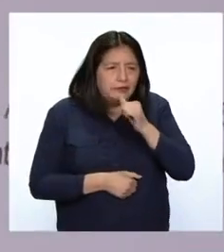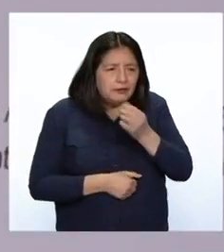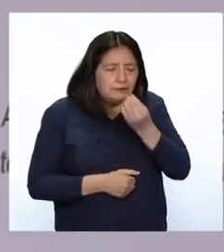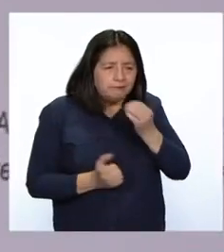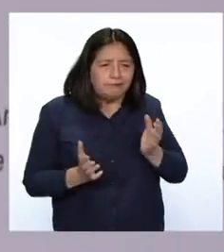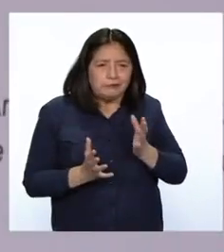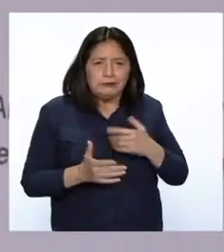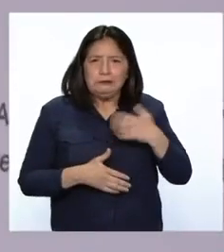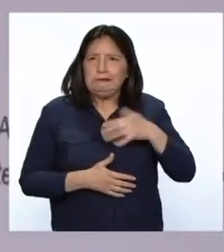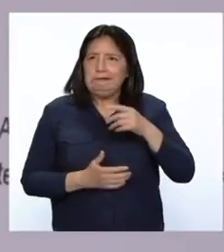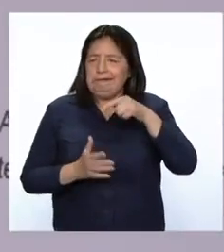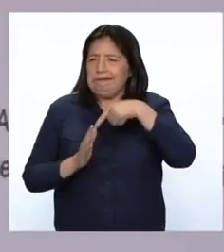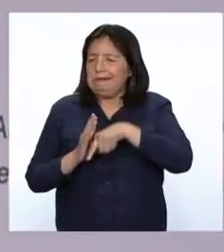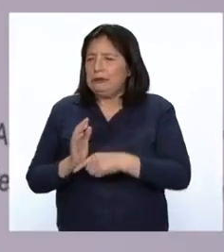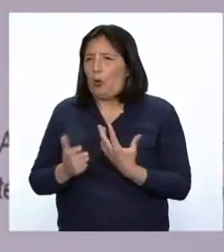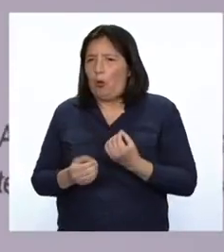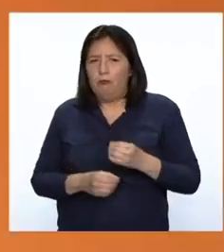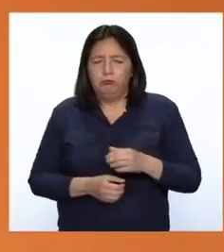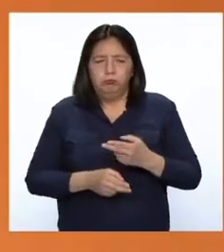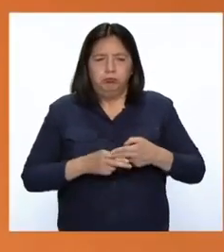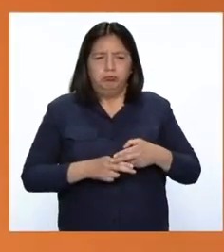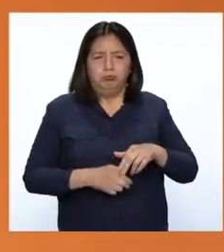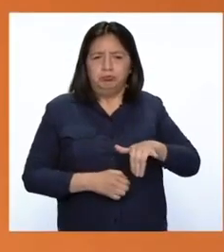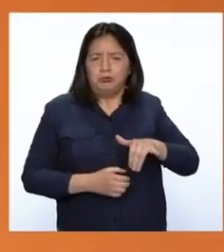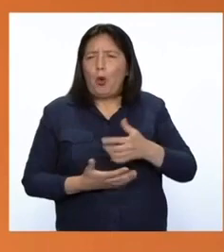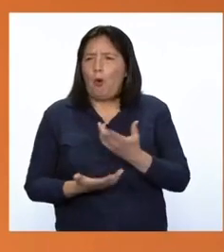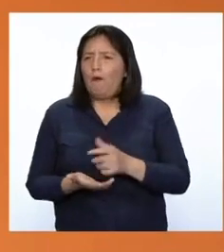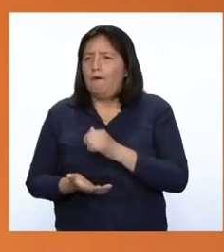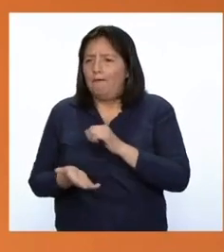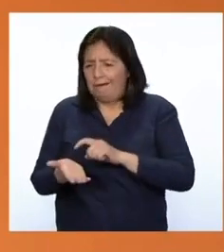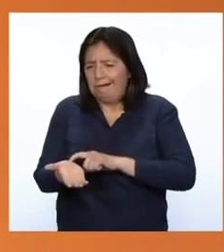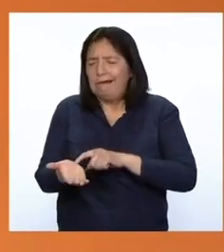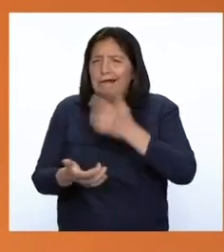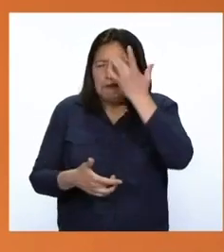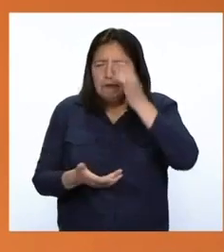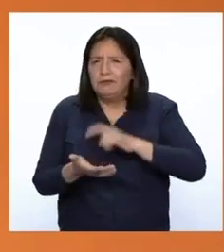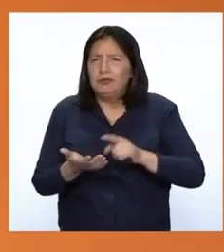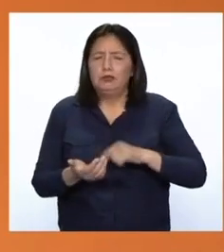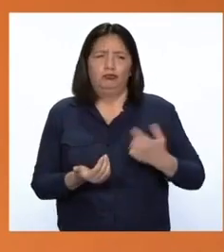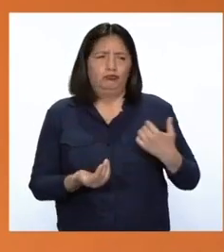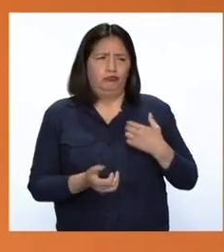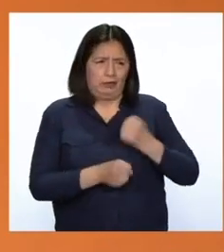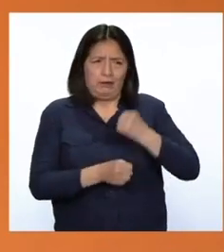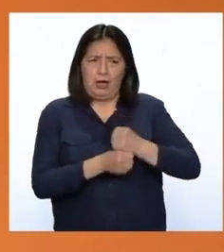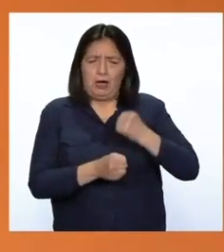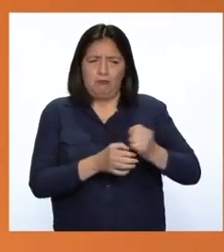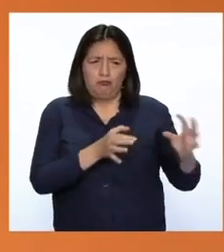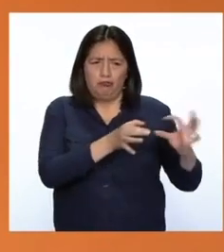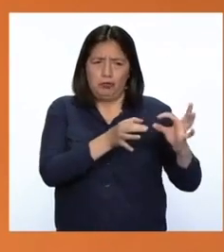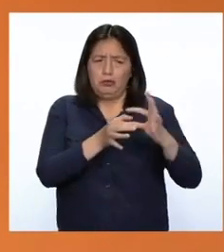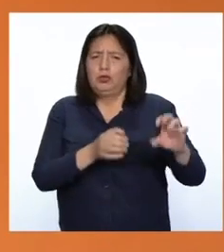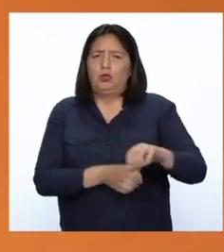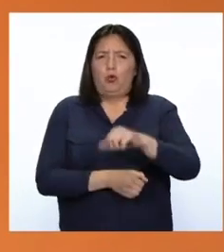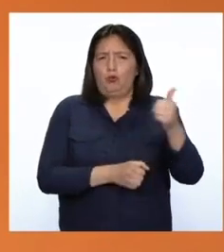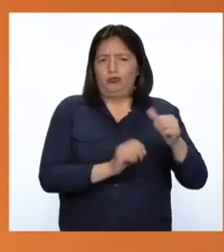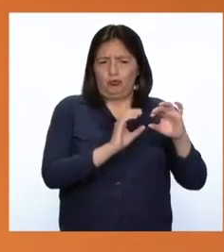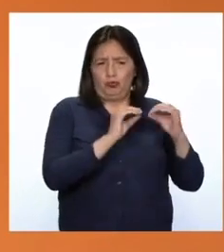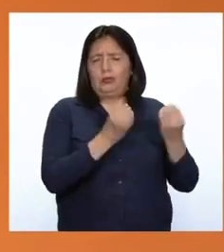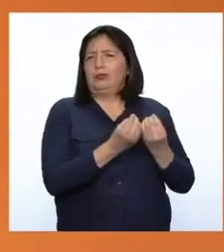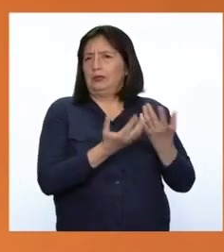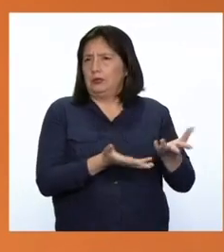desnutrición aguda, sobrepeso y obesidad y anemia. Nosotros trabajamos en alianzas con otras organizaciones debido a que